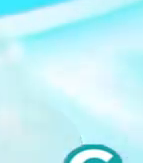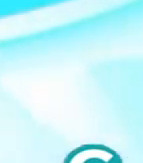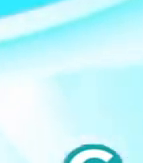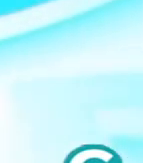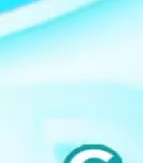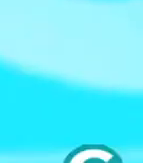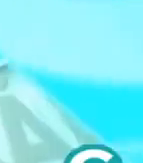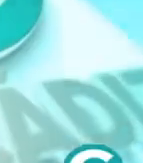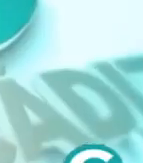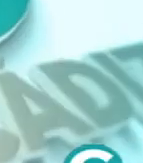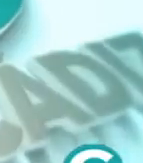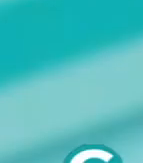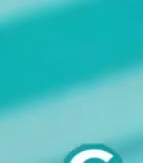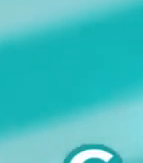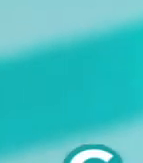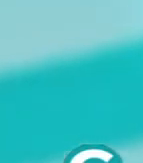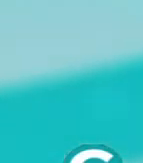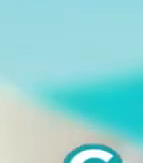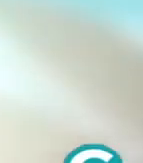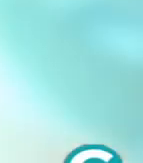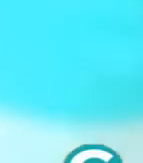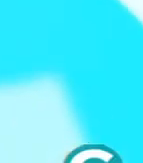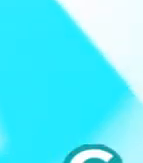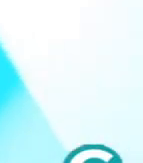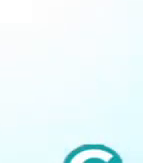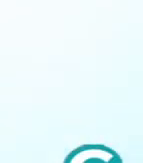Gracias por ver el video.